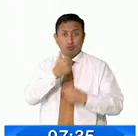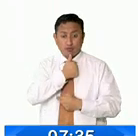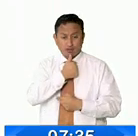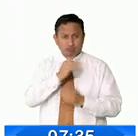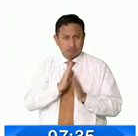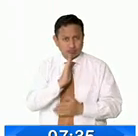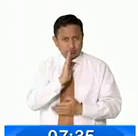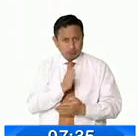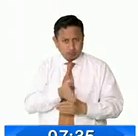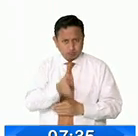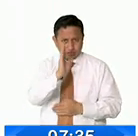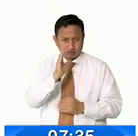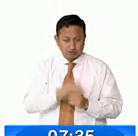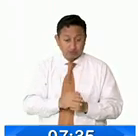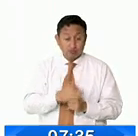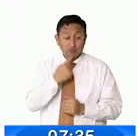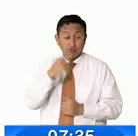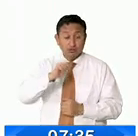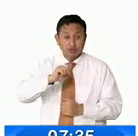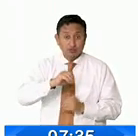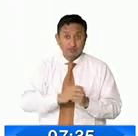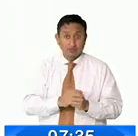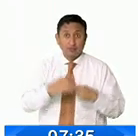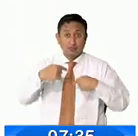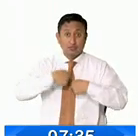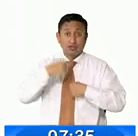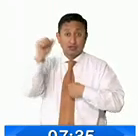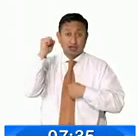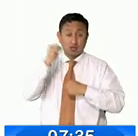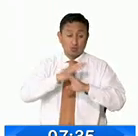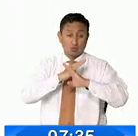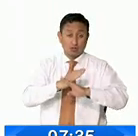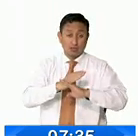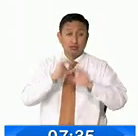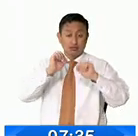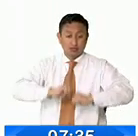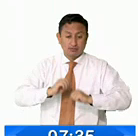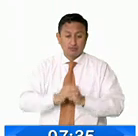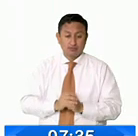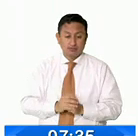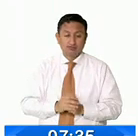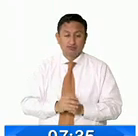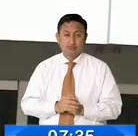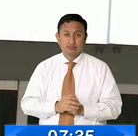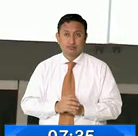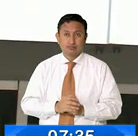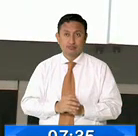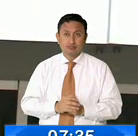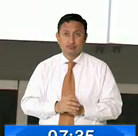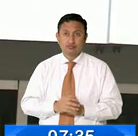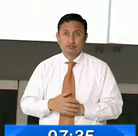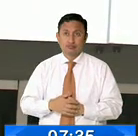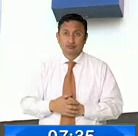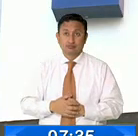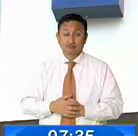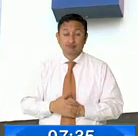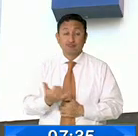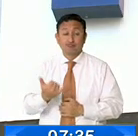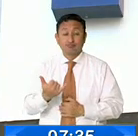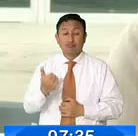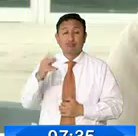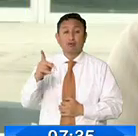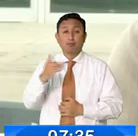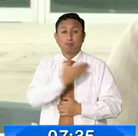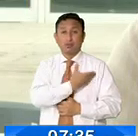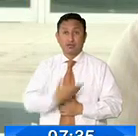privado. Esto aclaró lo evidenciará en el ejercicio de su derecho a la defensa y resguardo de su buen nombre. En todo este embrollo legal,